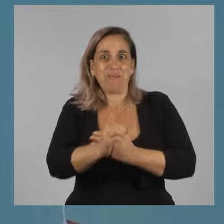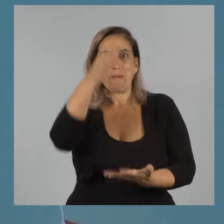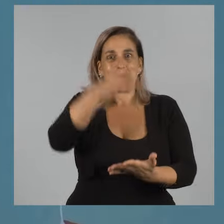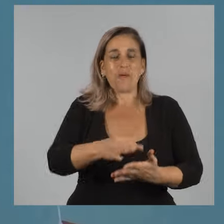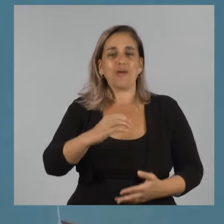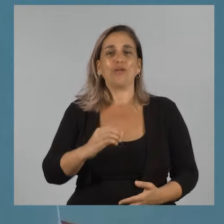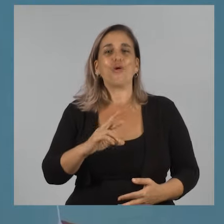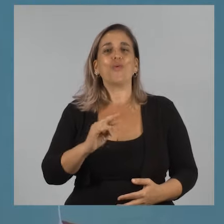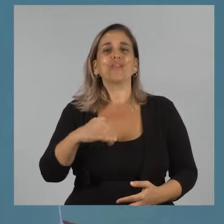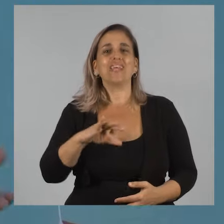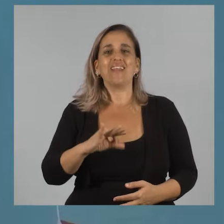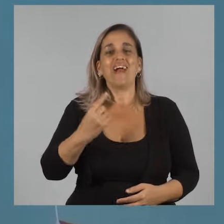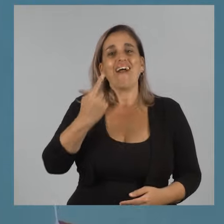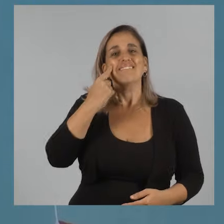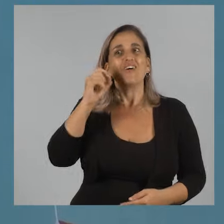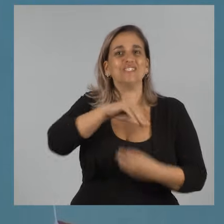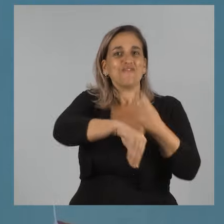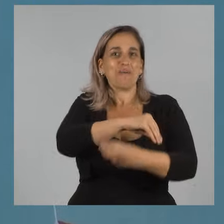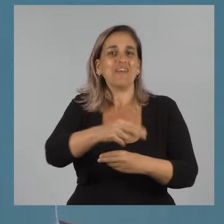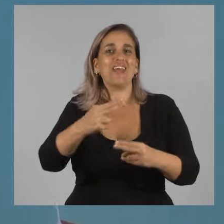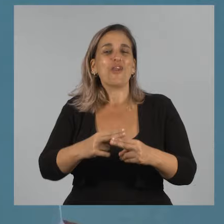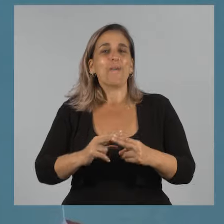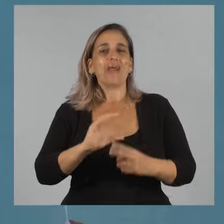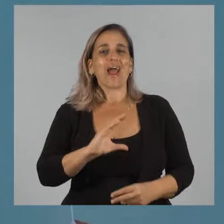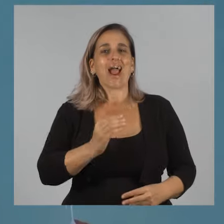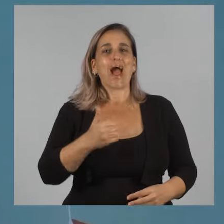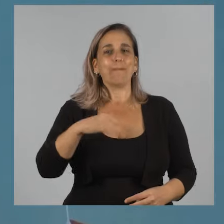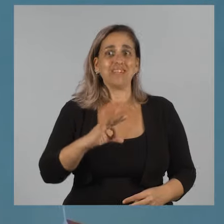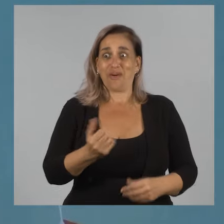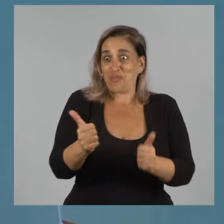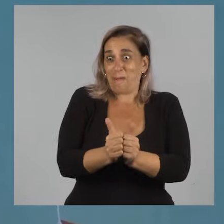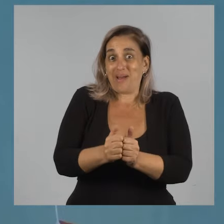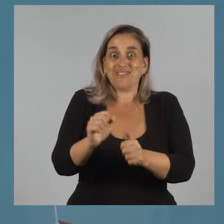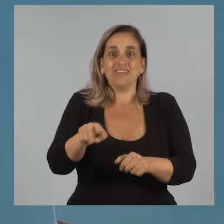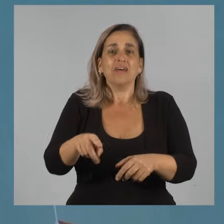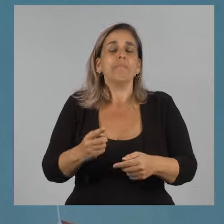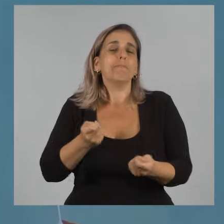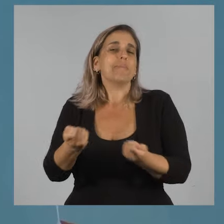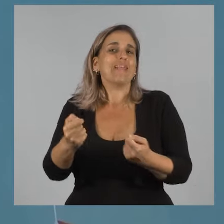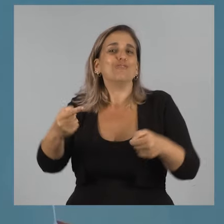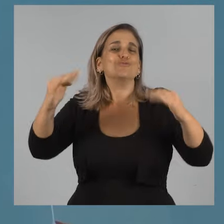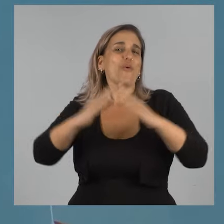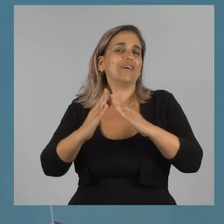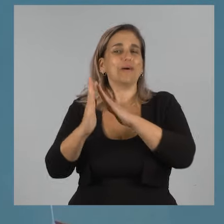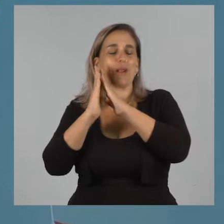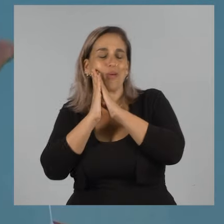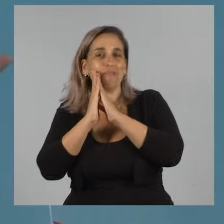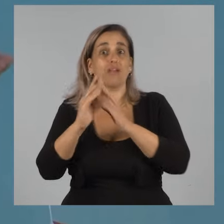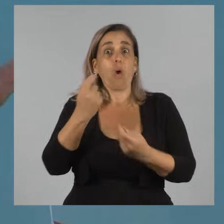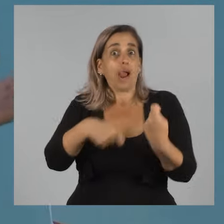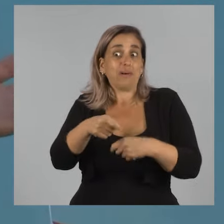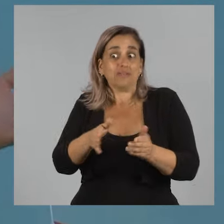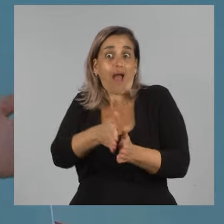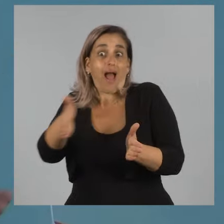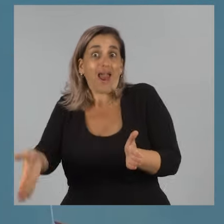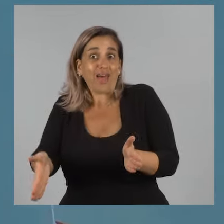y conocí a la familia Camisa, que estaban acá, en el matrimonio. Y me prestaron su casa para dormir. Tenía un almacén